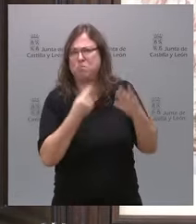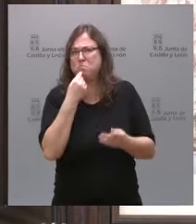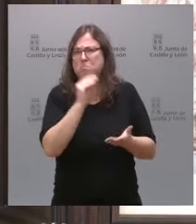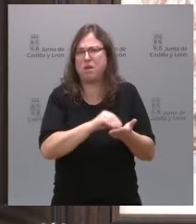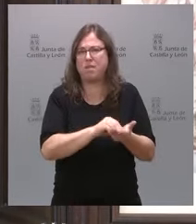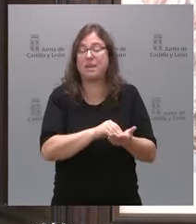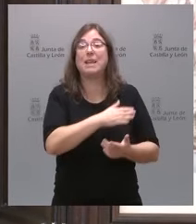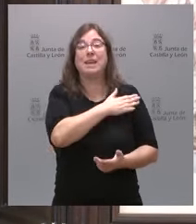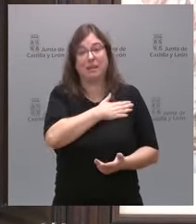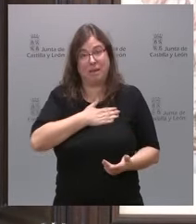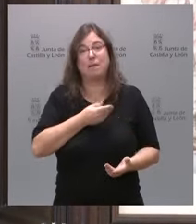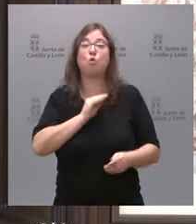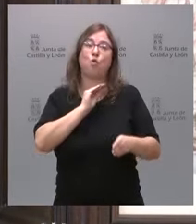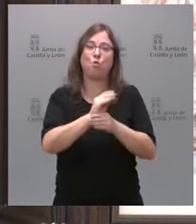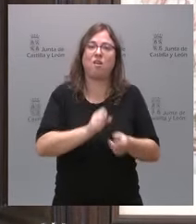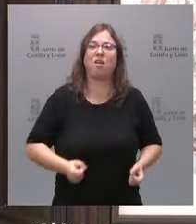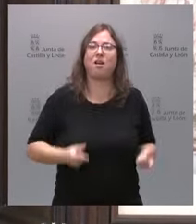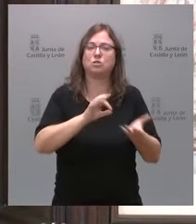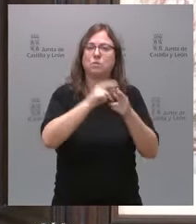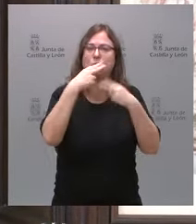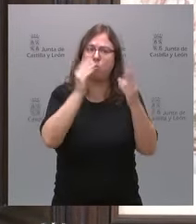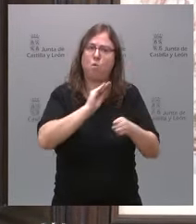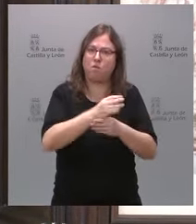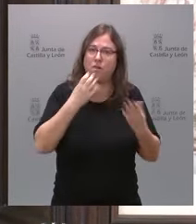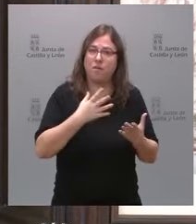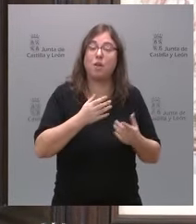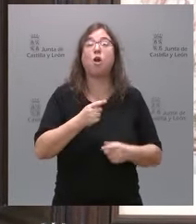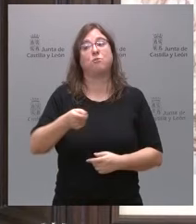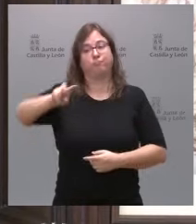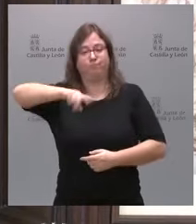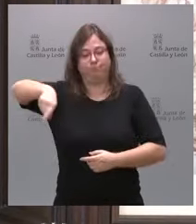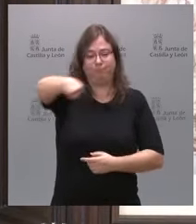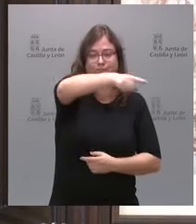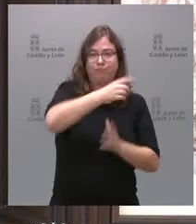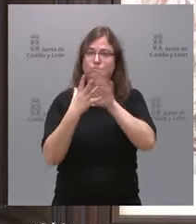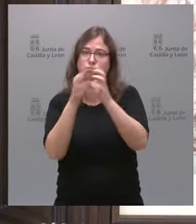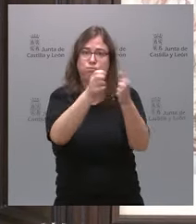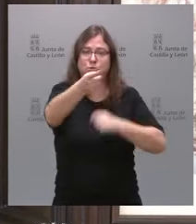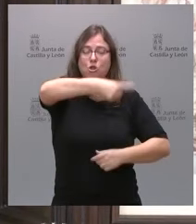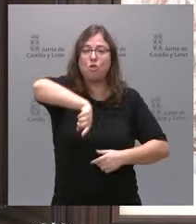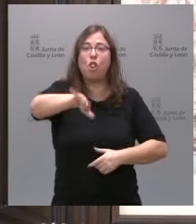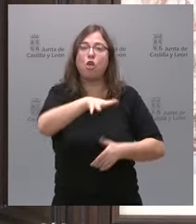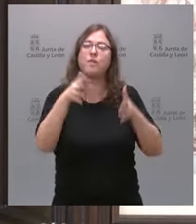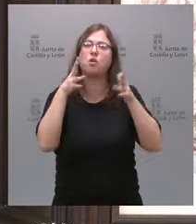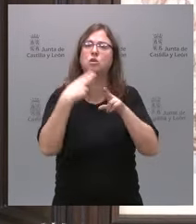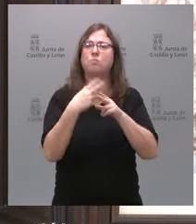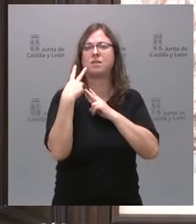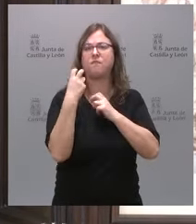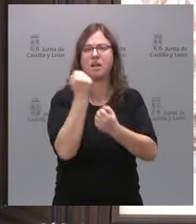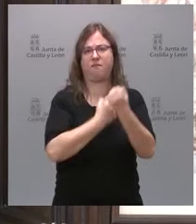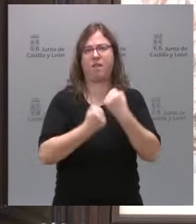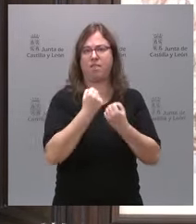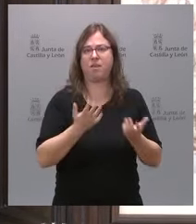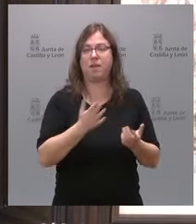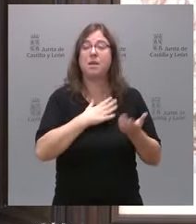se cubra el coste de los servicios públicos y que se haga de forma multilateral en el Consejo de Política Fiscal y Financiera. Y pedimos también